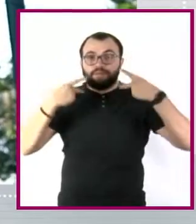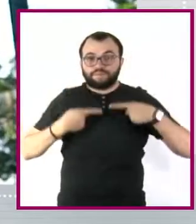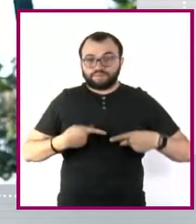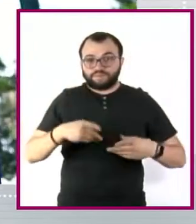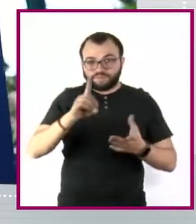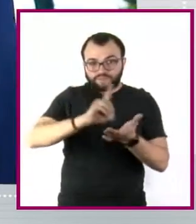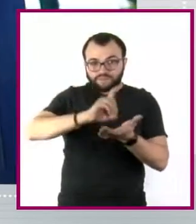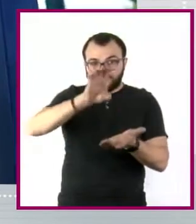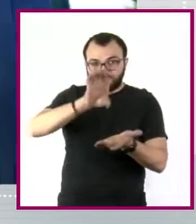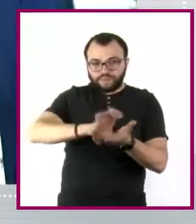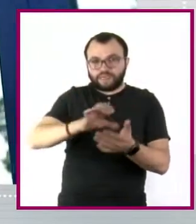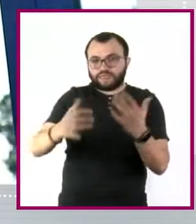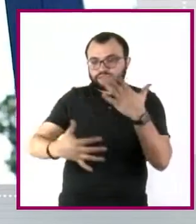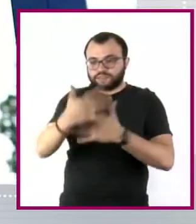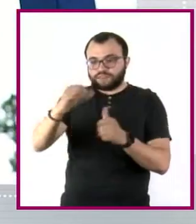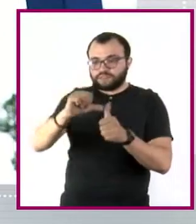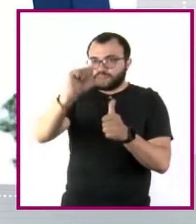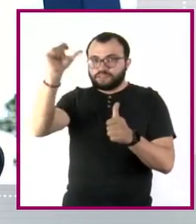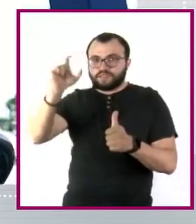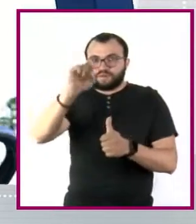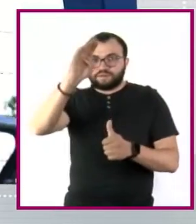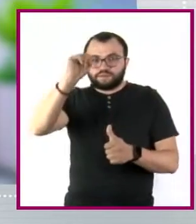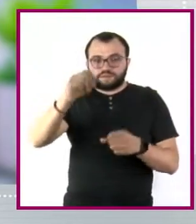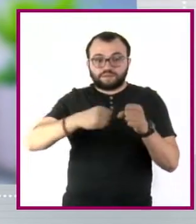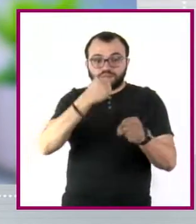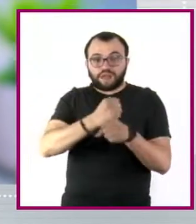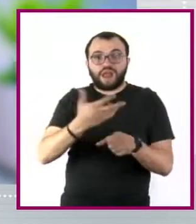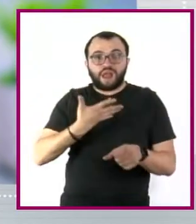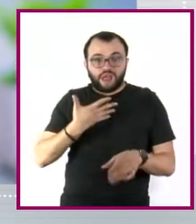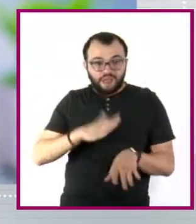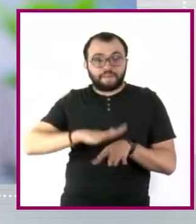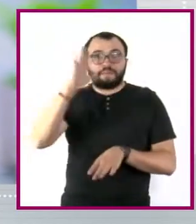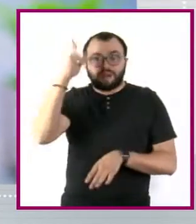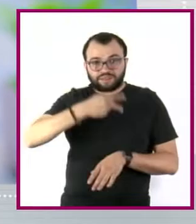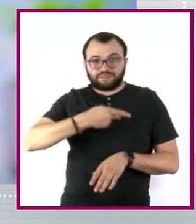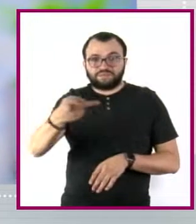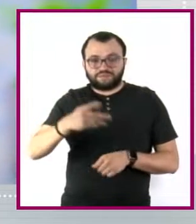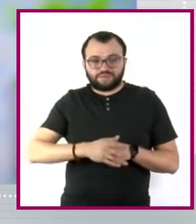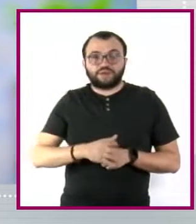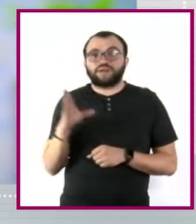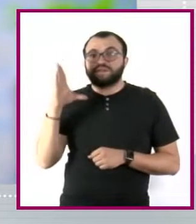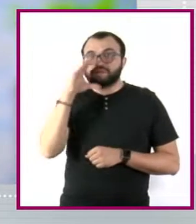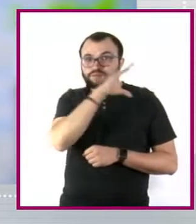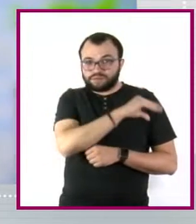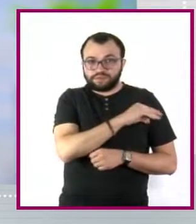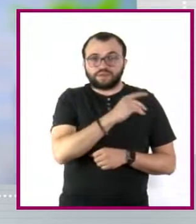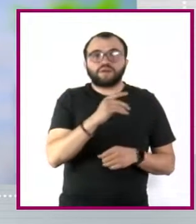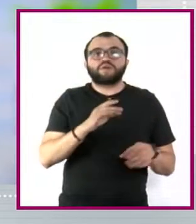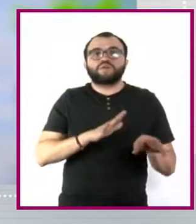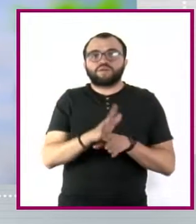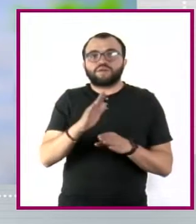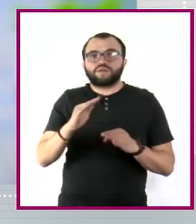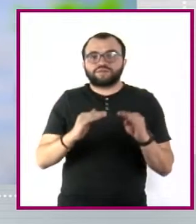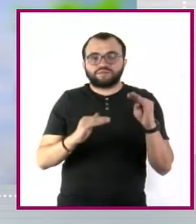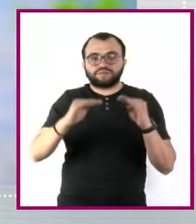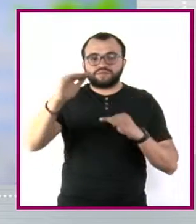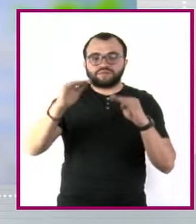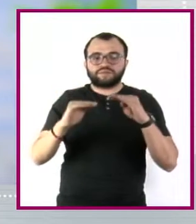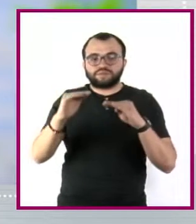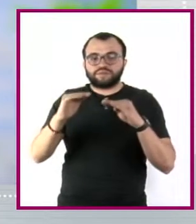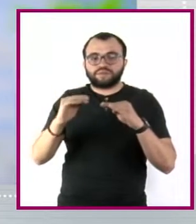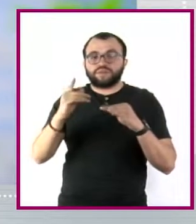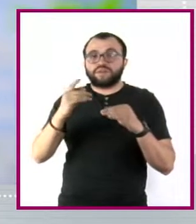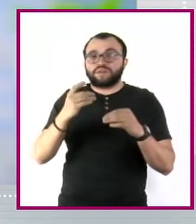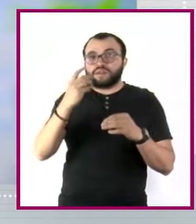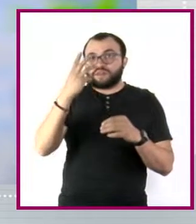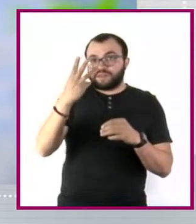discapacidad de 15 a 29 años hay más pobreza. En la población afrodescendiente, la proporción de personas que gana más de